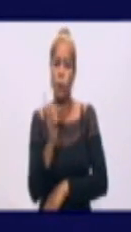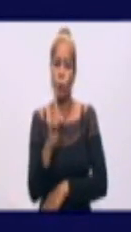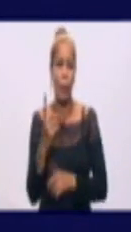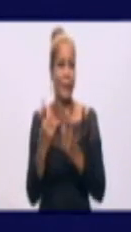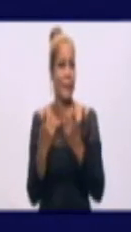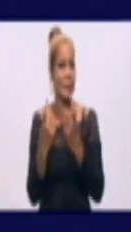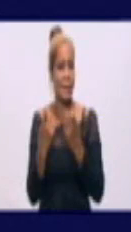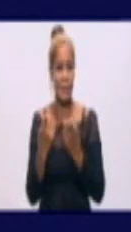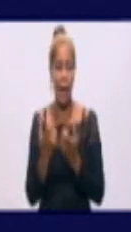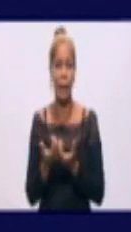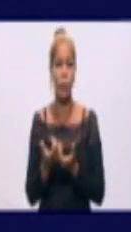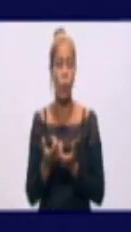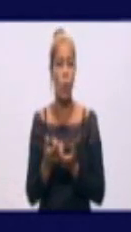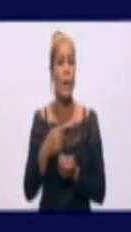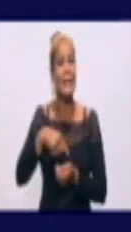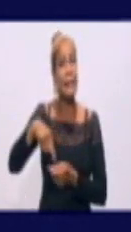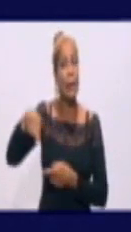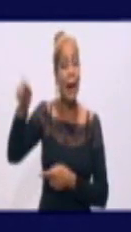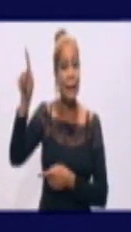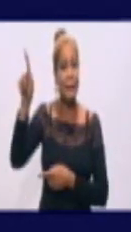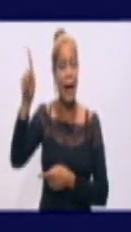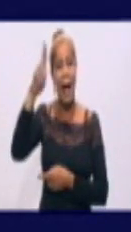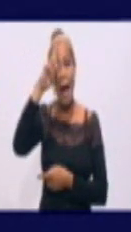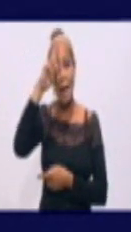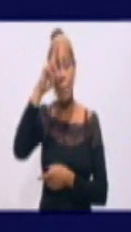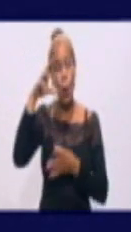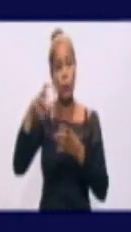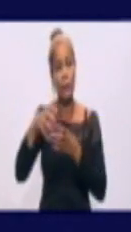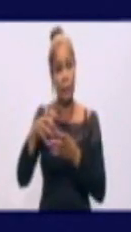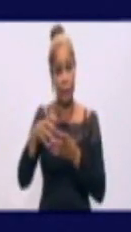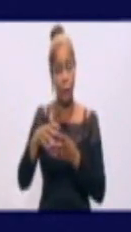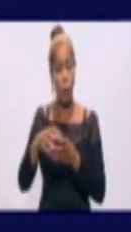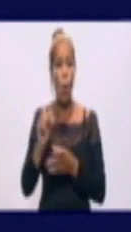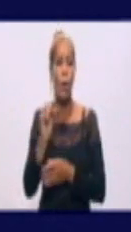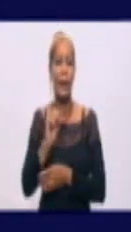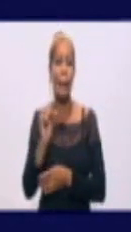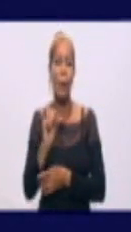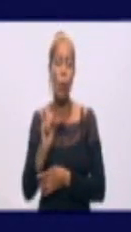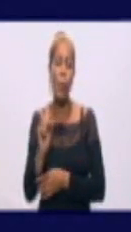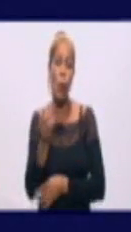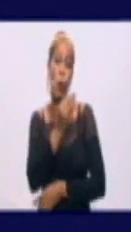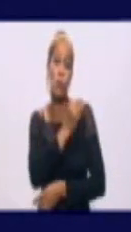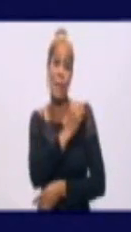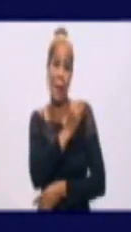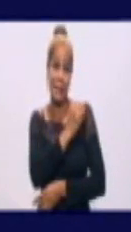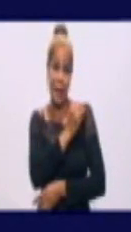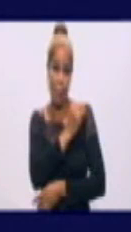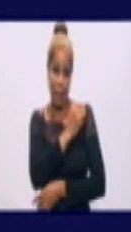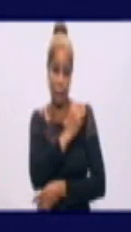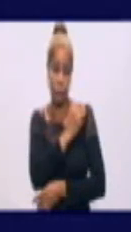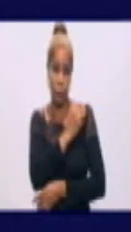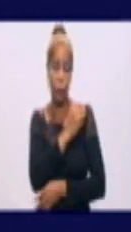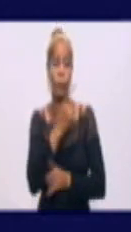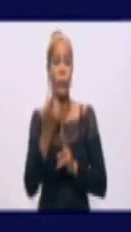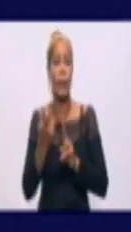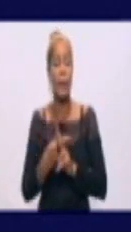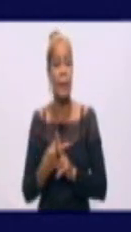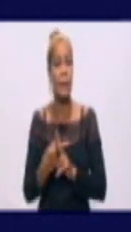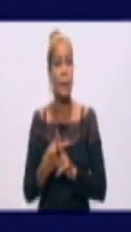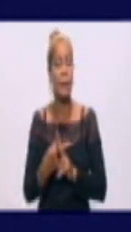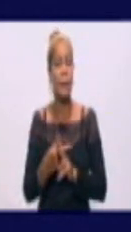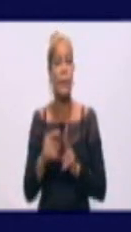a la clínica, que posteriormente ustedes se irán llamando, pero que hemos tomado la estrategia de